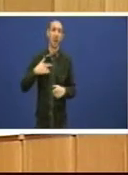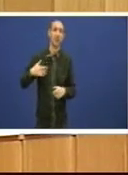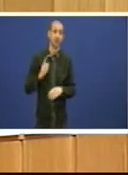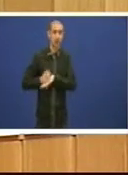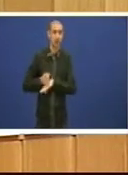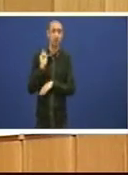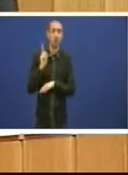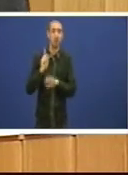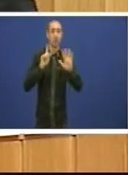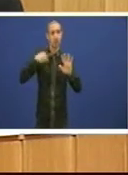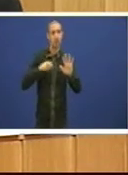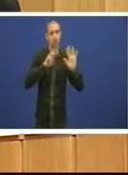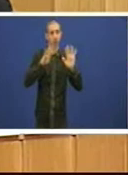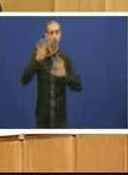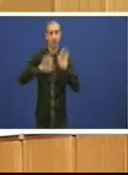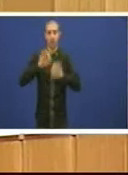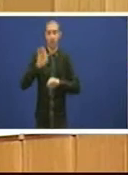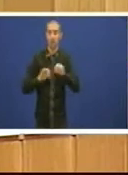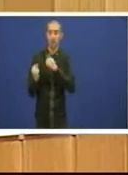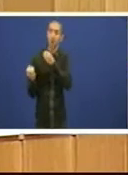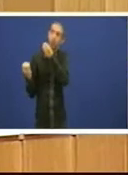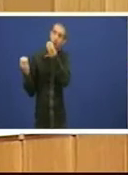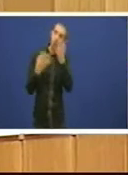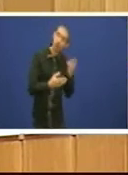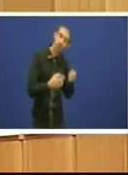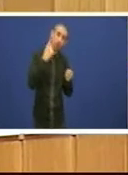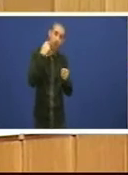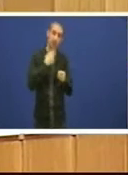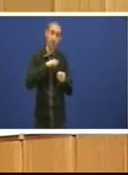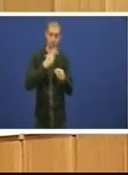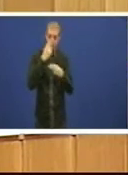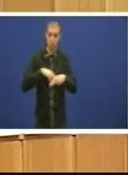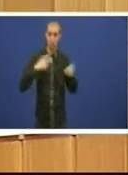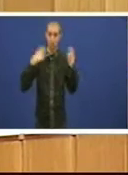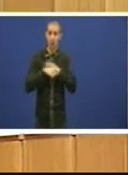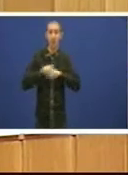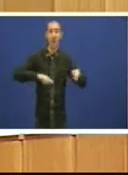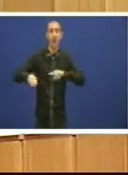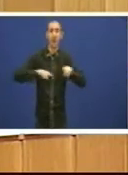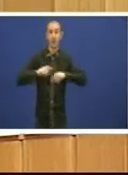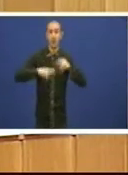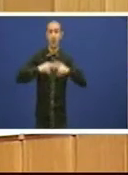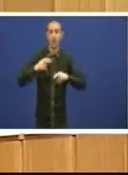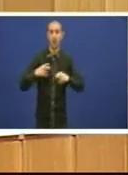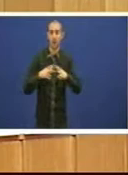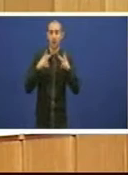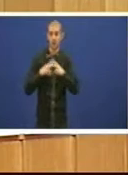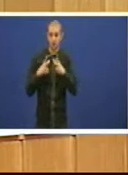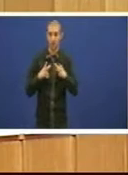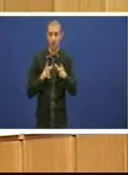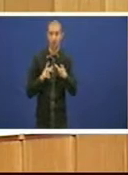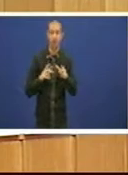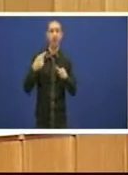comunicación do Banco de España se fixou pública o xerente da obra social o señor Guillermo Obrea reuniu